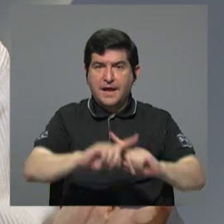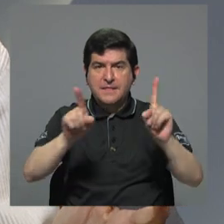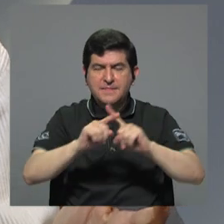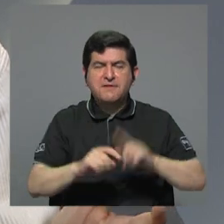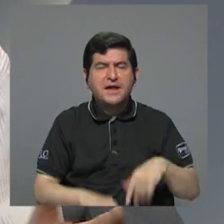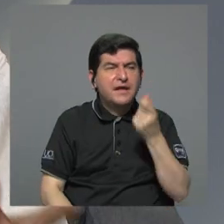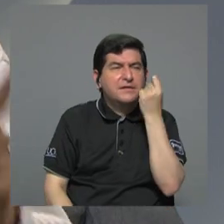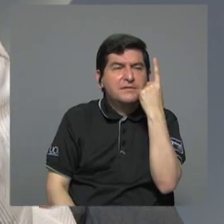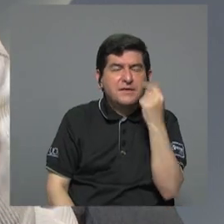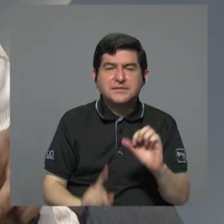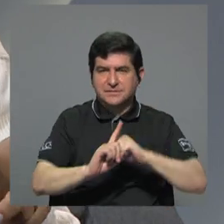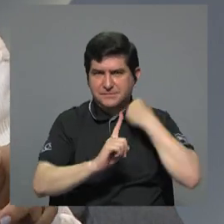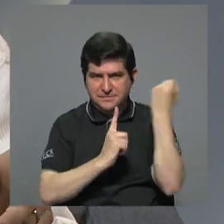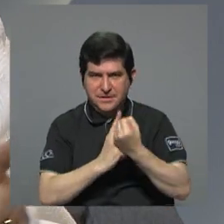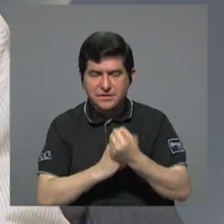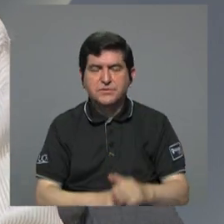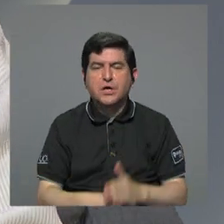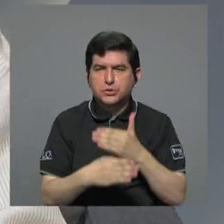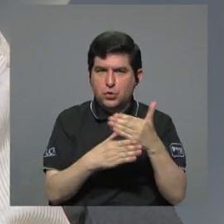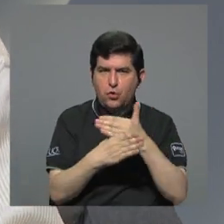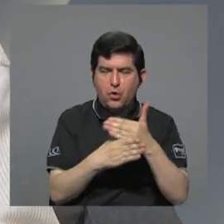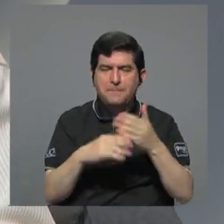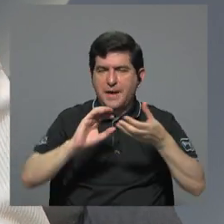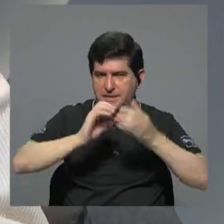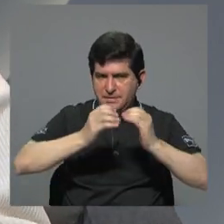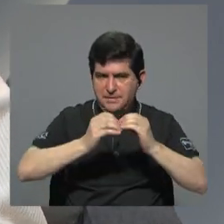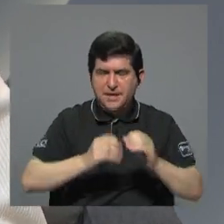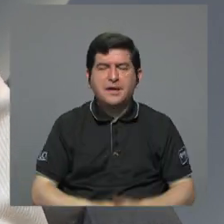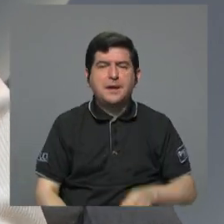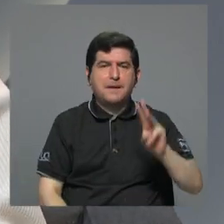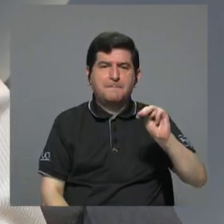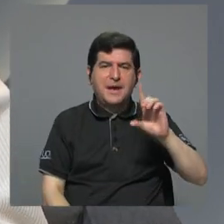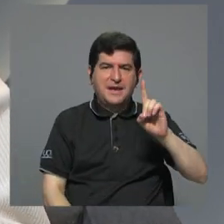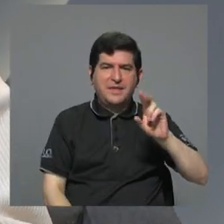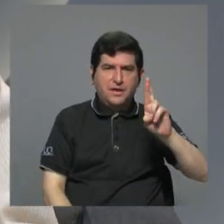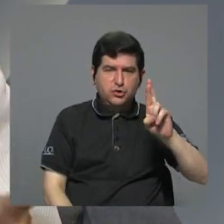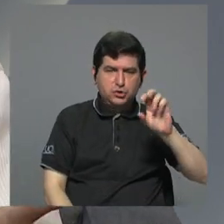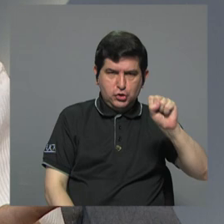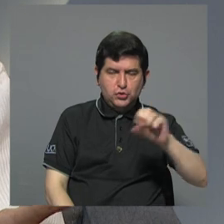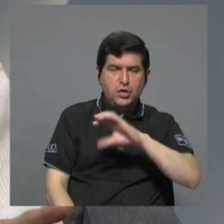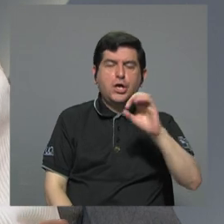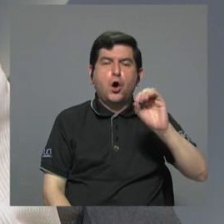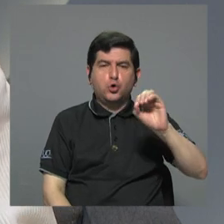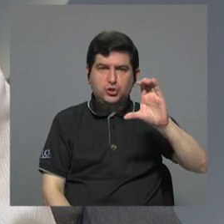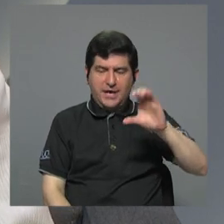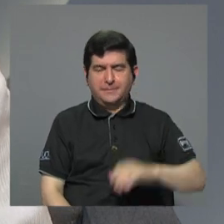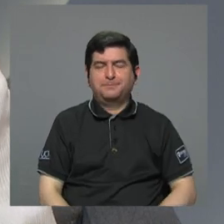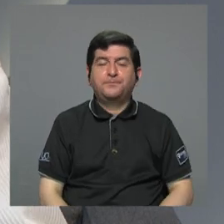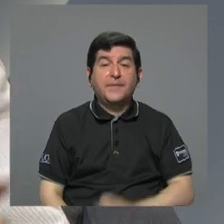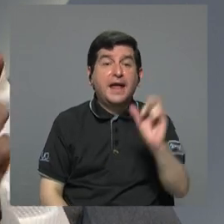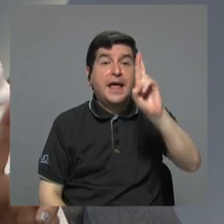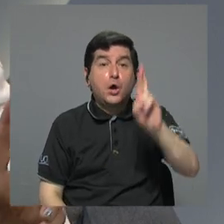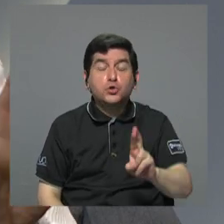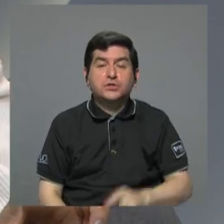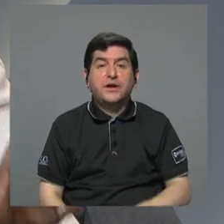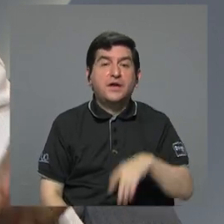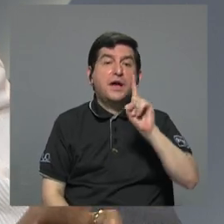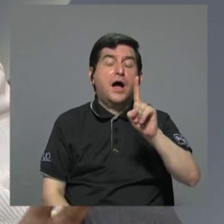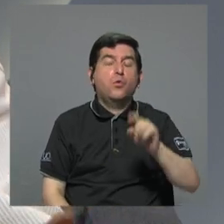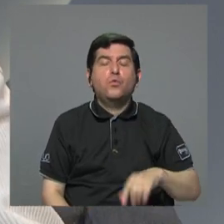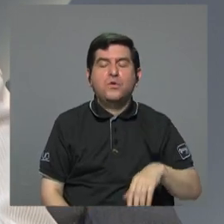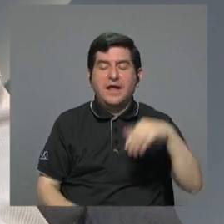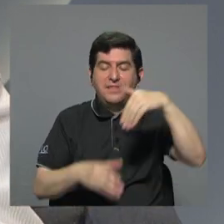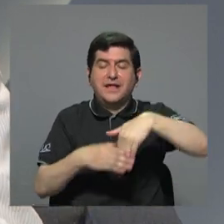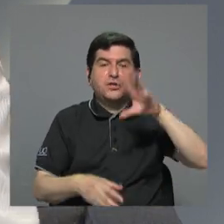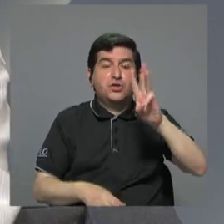interpretaciones sobre ello. Quiero compartirles un dato a doña María Rocío Solís y a don Óscar Campos. En Costa Rica una de cada